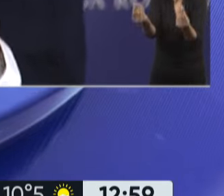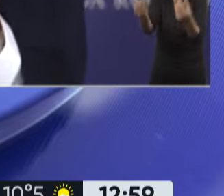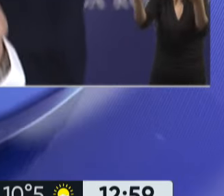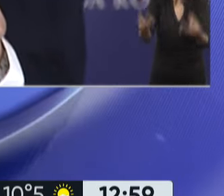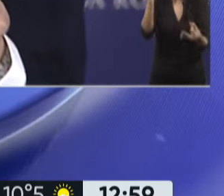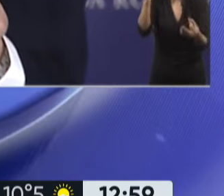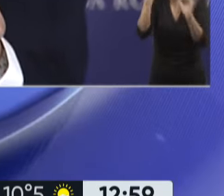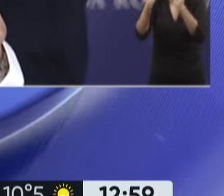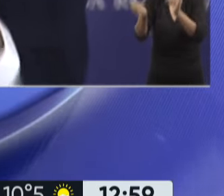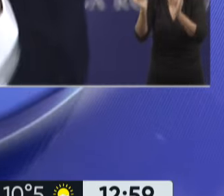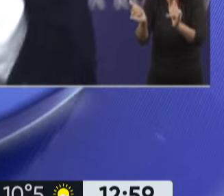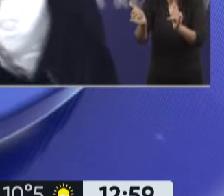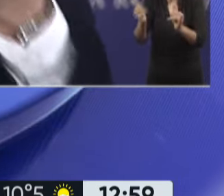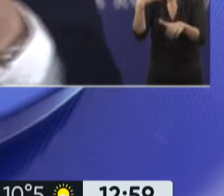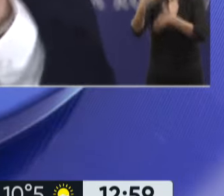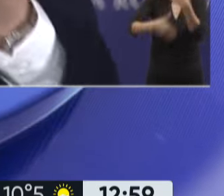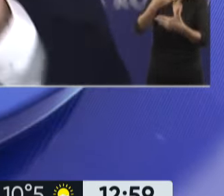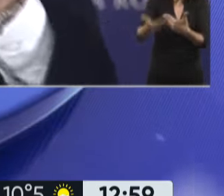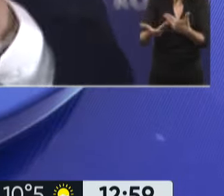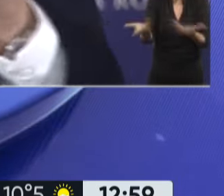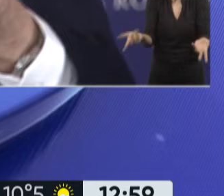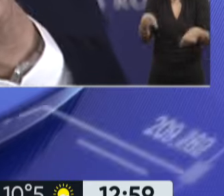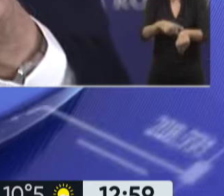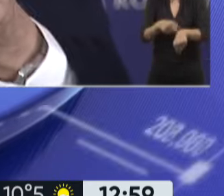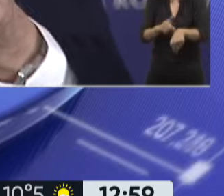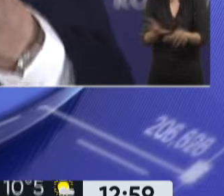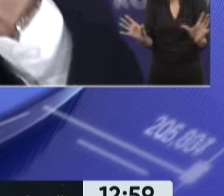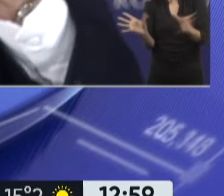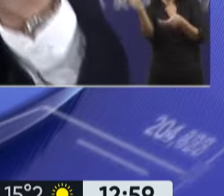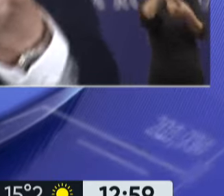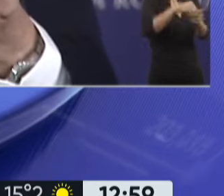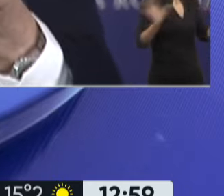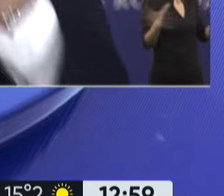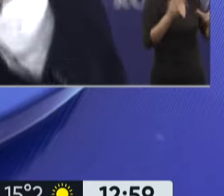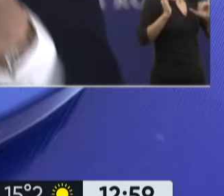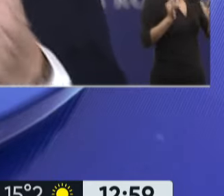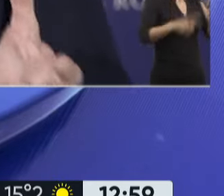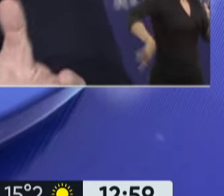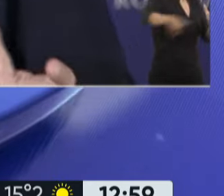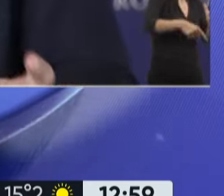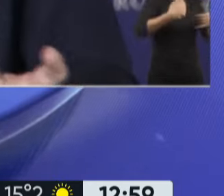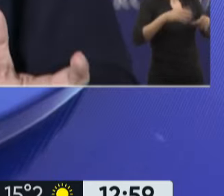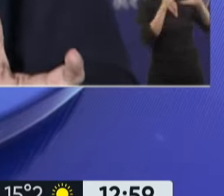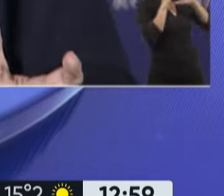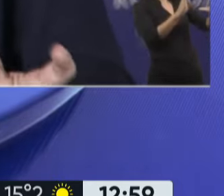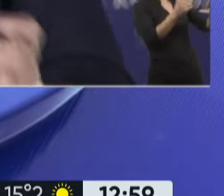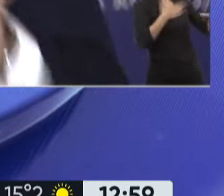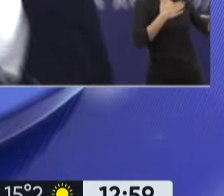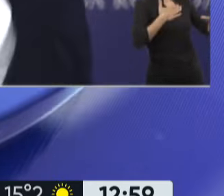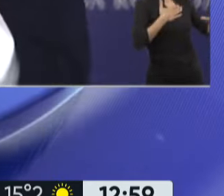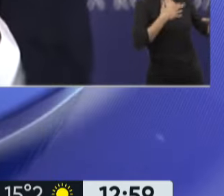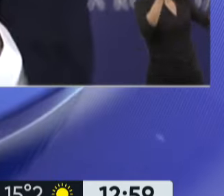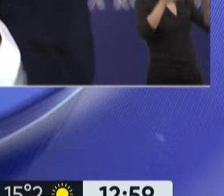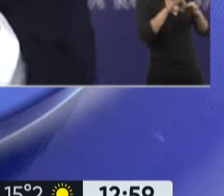jovencitos que están en la masa de juveniles, que es el esfuerzo que yo trato de hacer en mi campo.